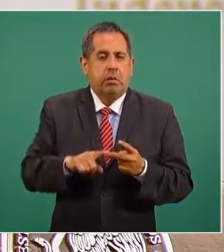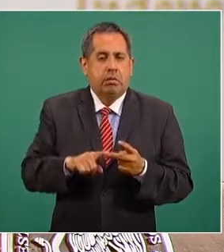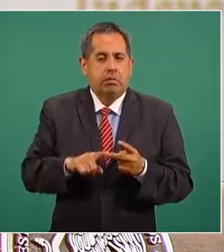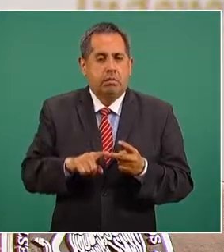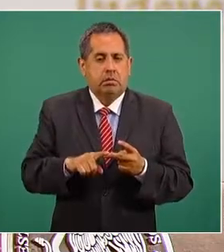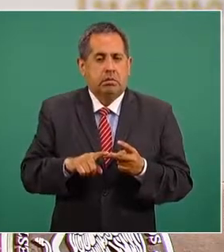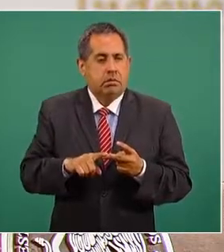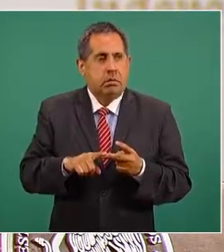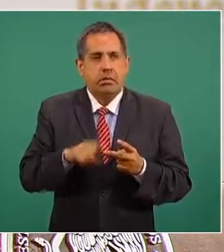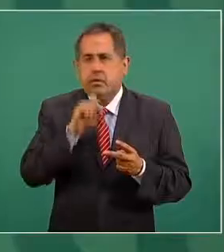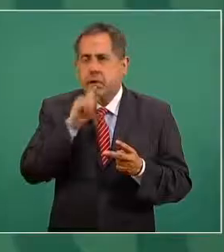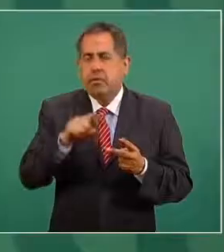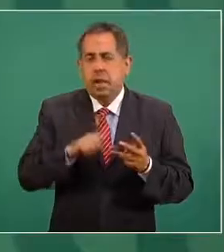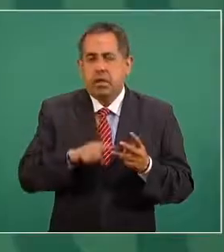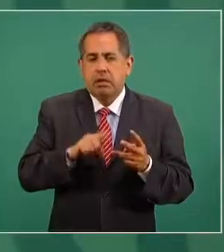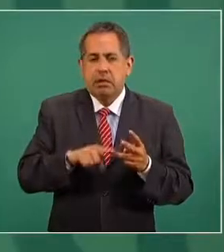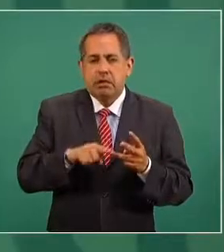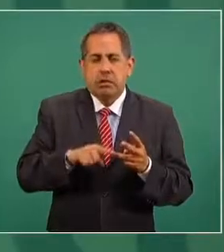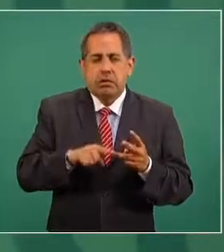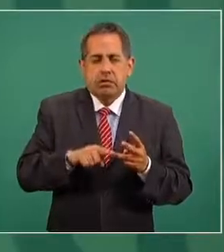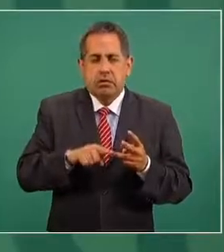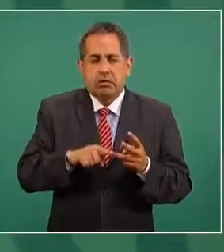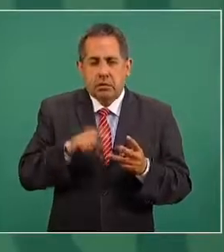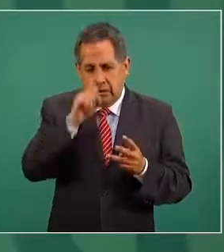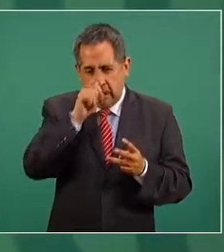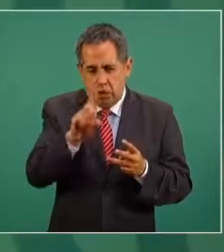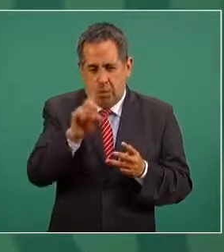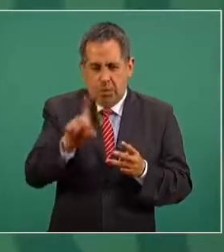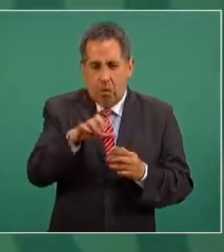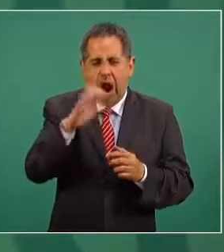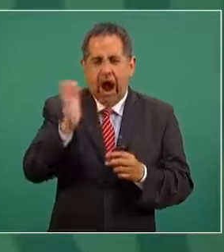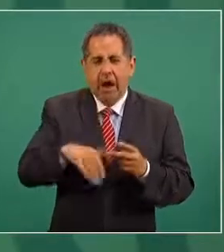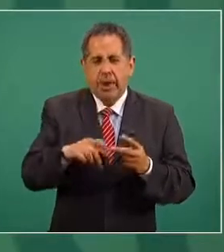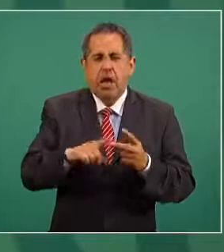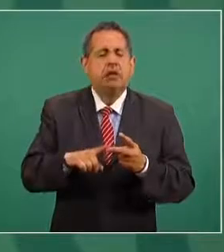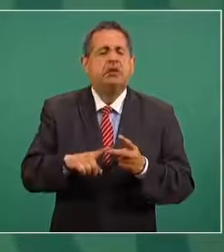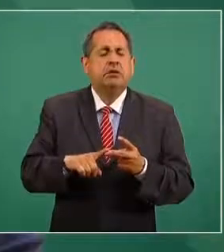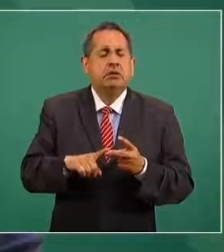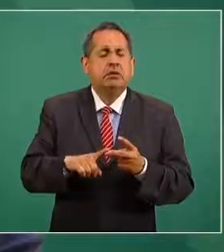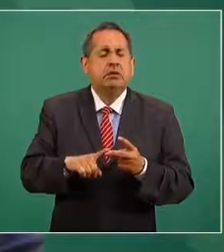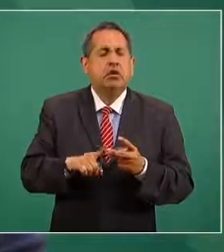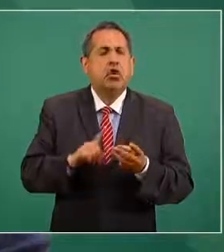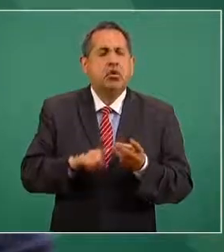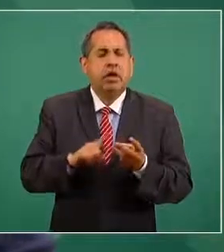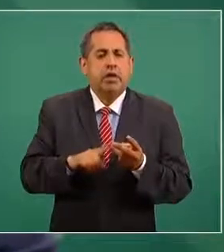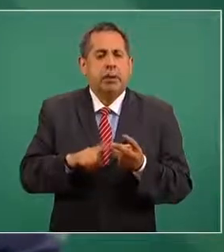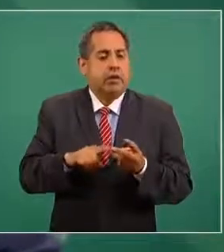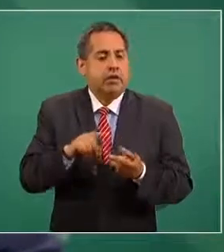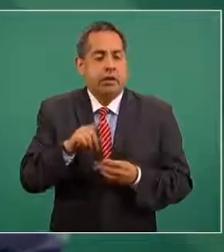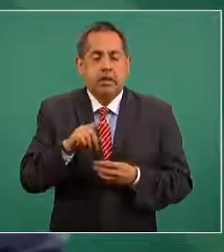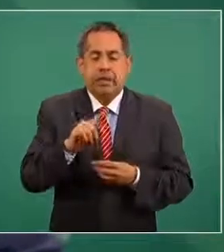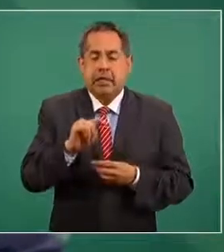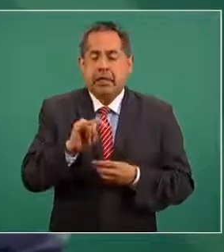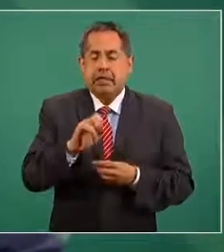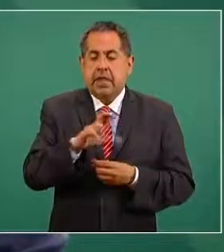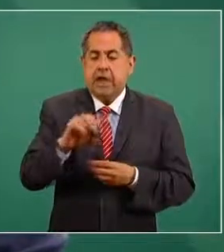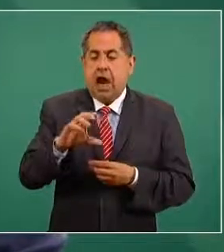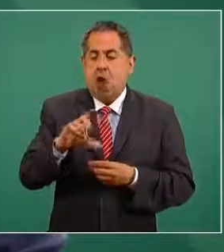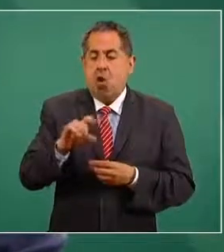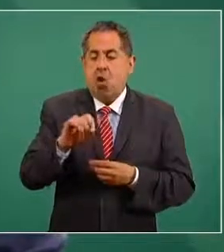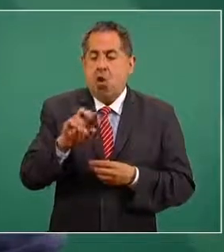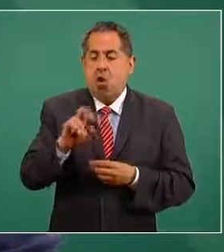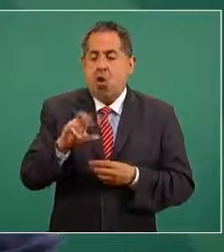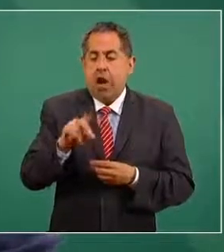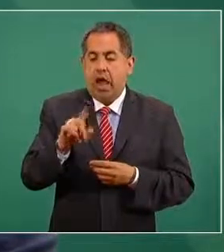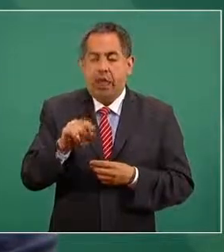vamos a terminar el domingo en tierra colorada vamos